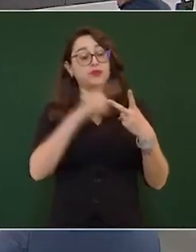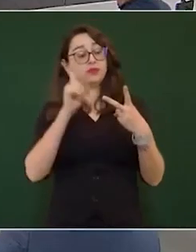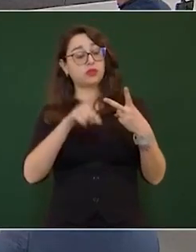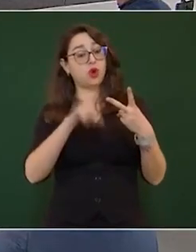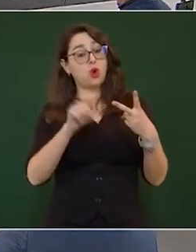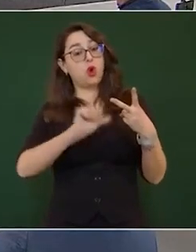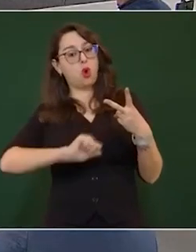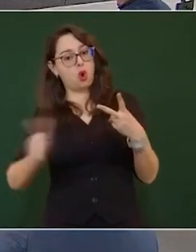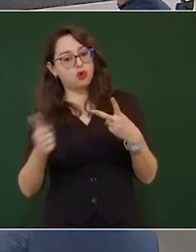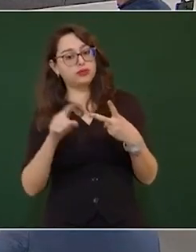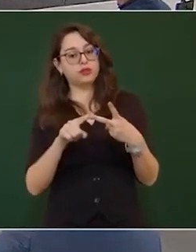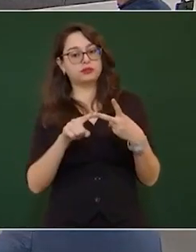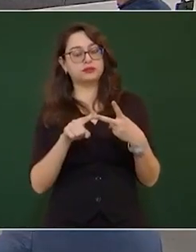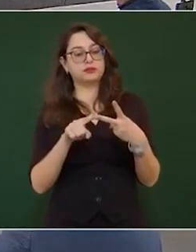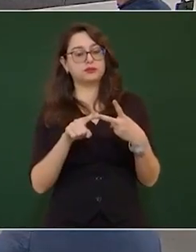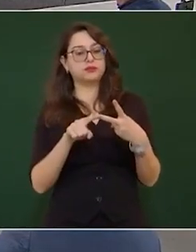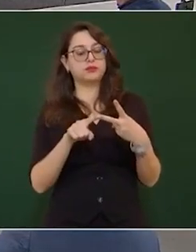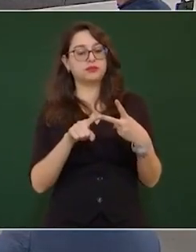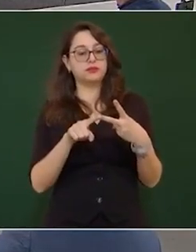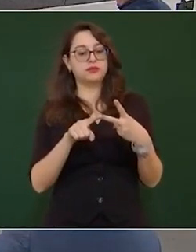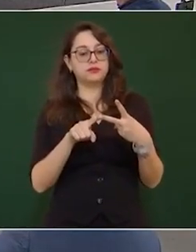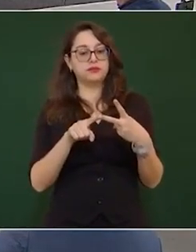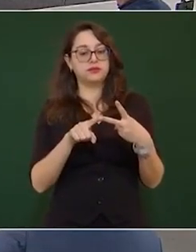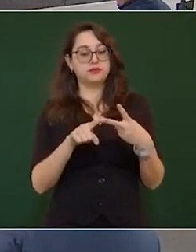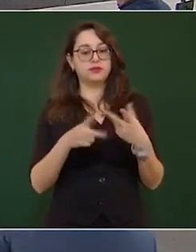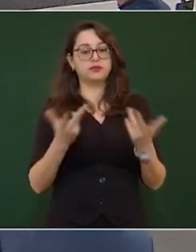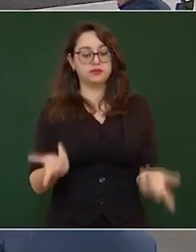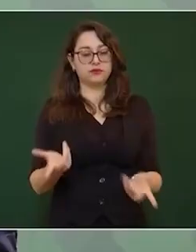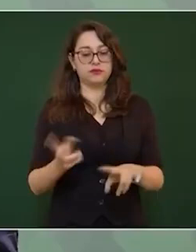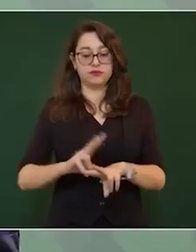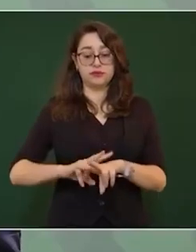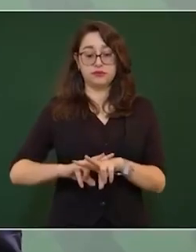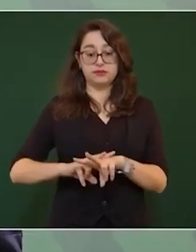terminar de adquirir todo el derecho de vía,